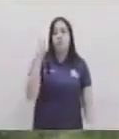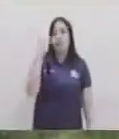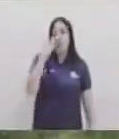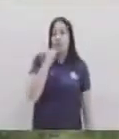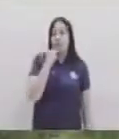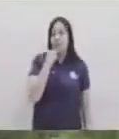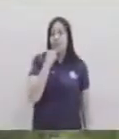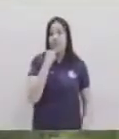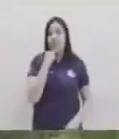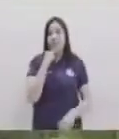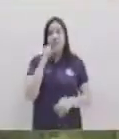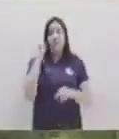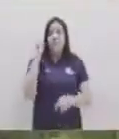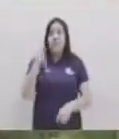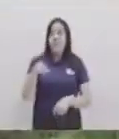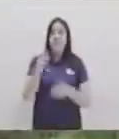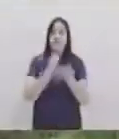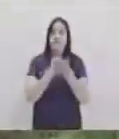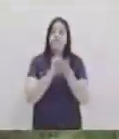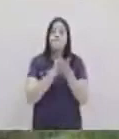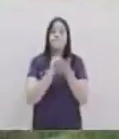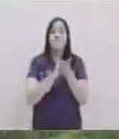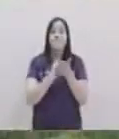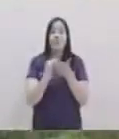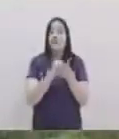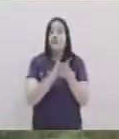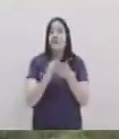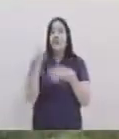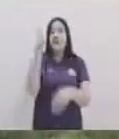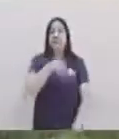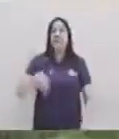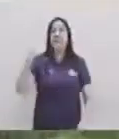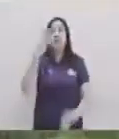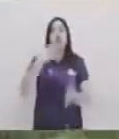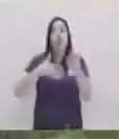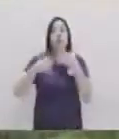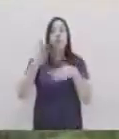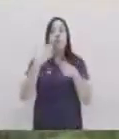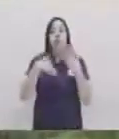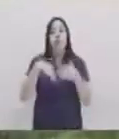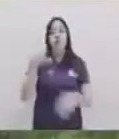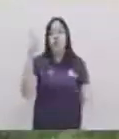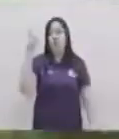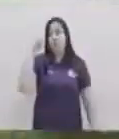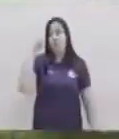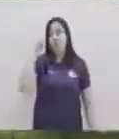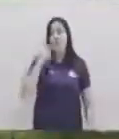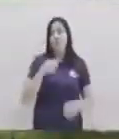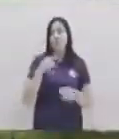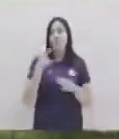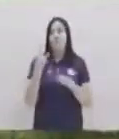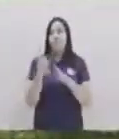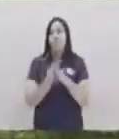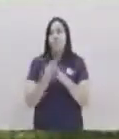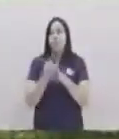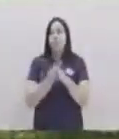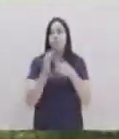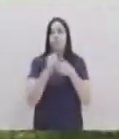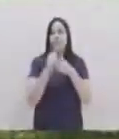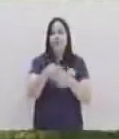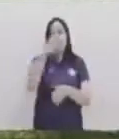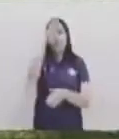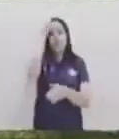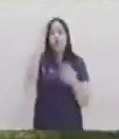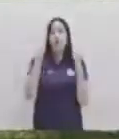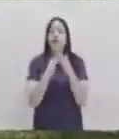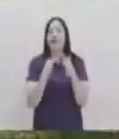debes pintar el círculo de color amarillo utilicemos la guía